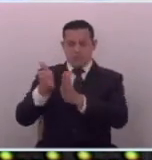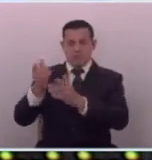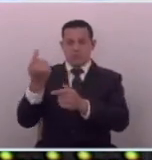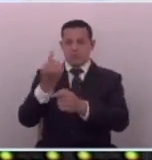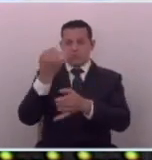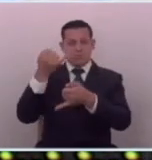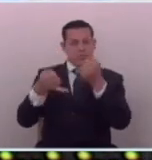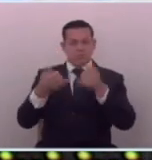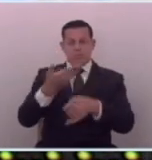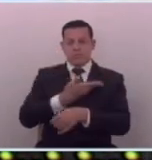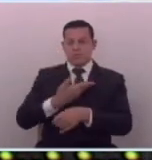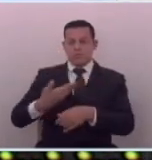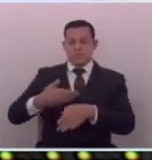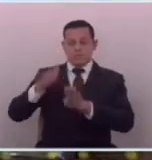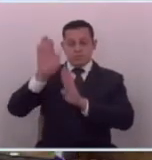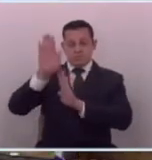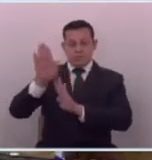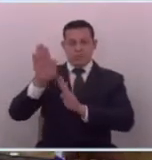Solamente señor presidente.